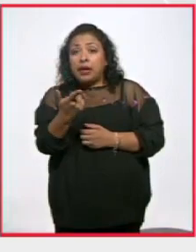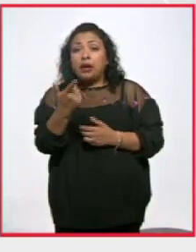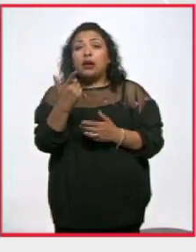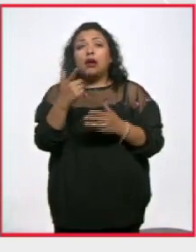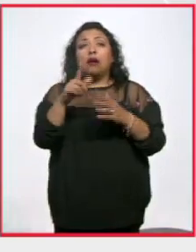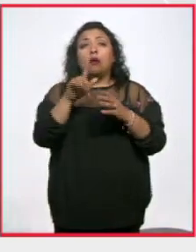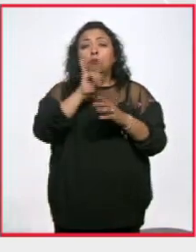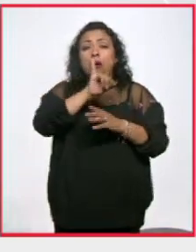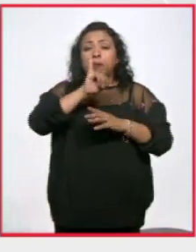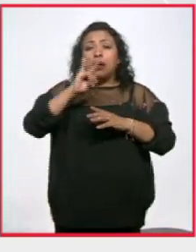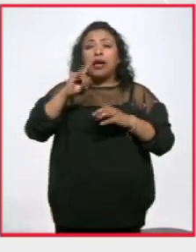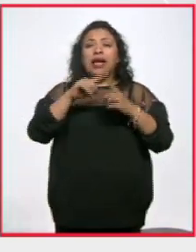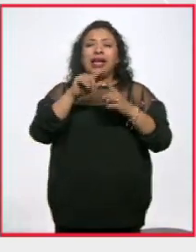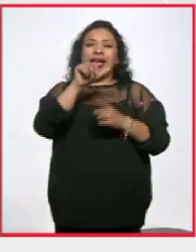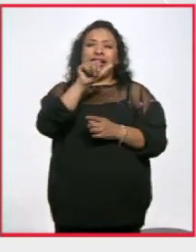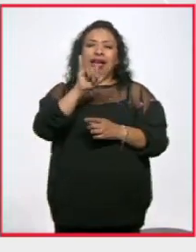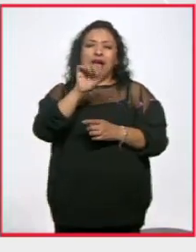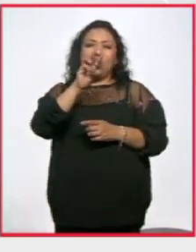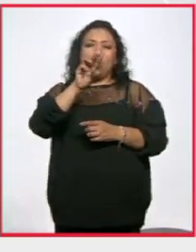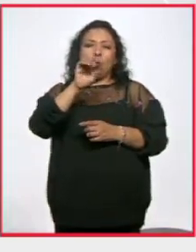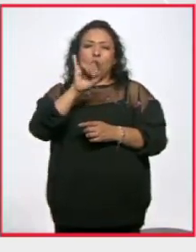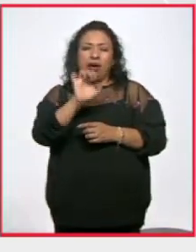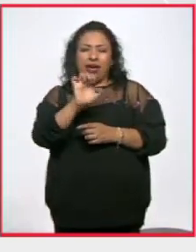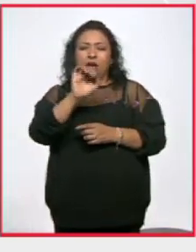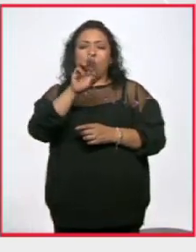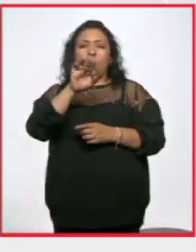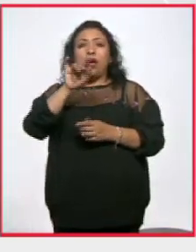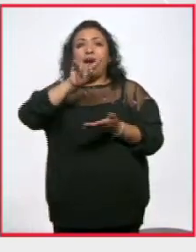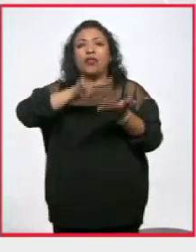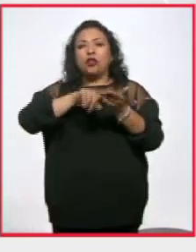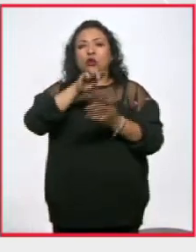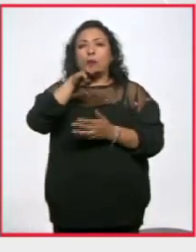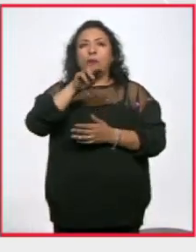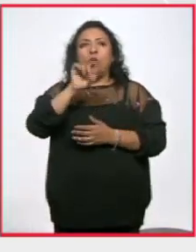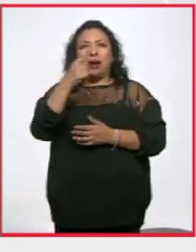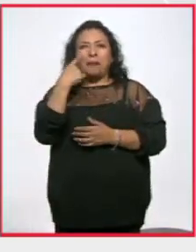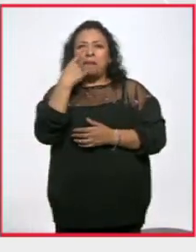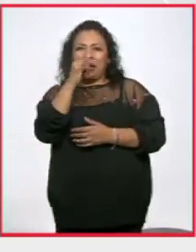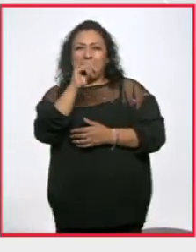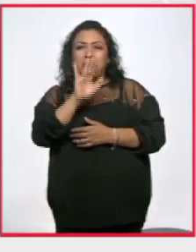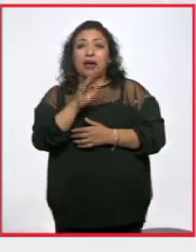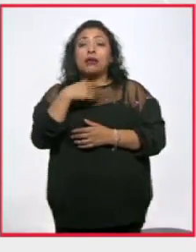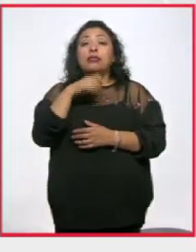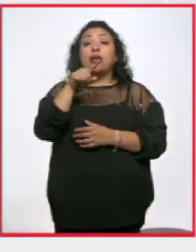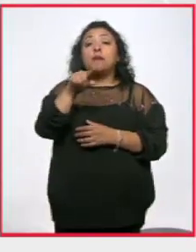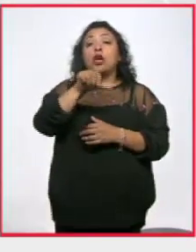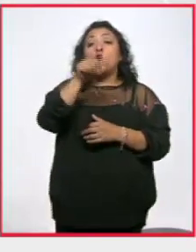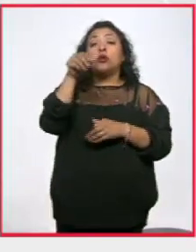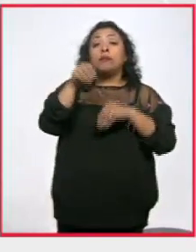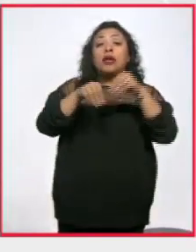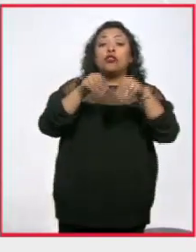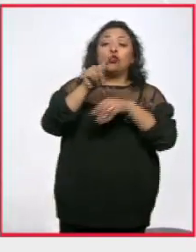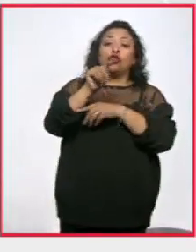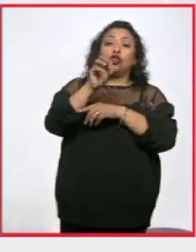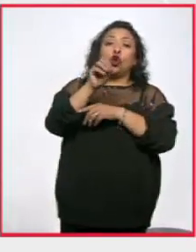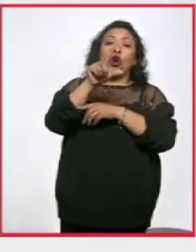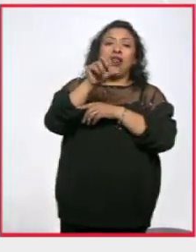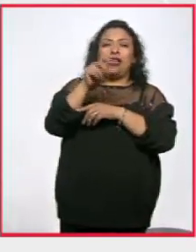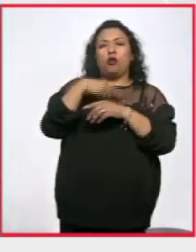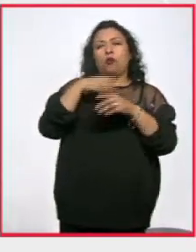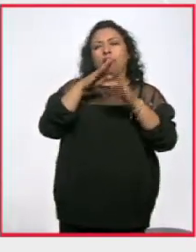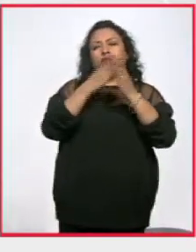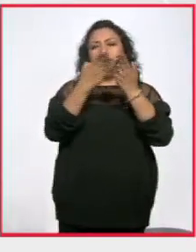solo parte de la obra de Aywewe, que se exhibe actualmente en el MAC, ahí se está ya alcanzando a ver, sino también la obra que hizo Toledo y unos